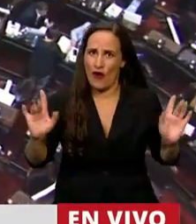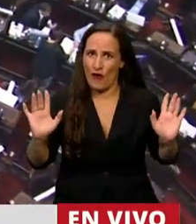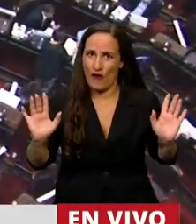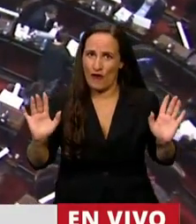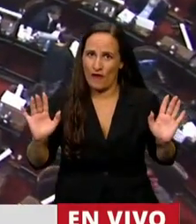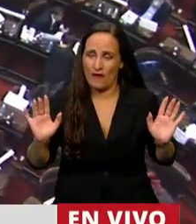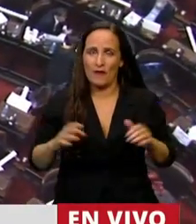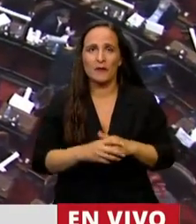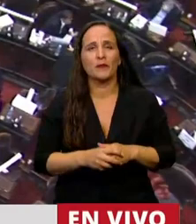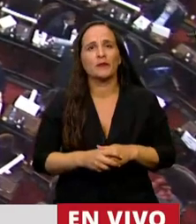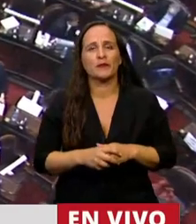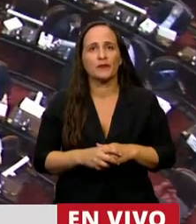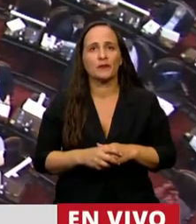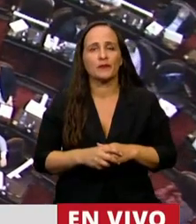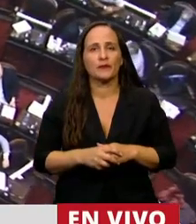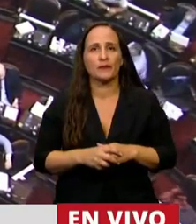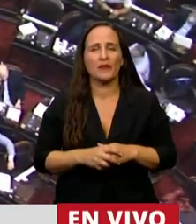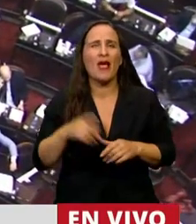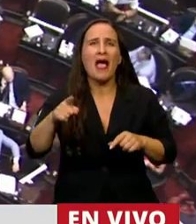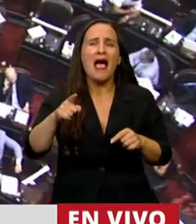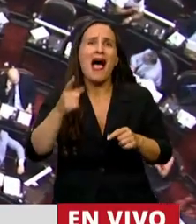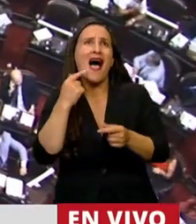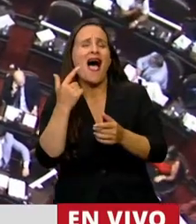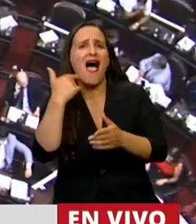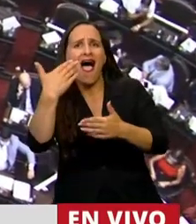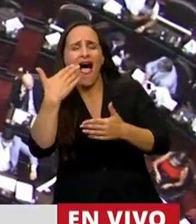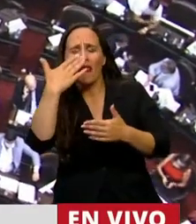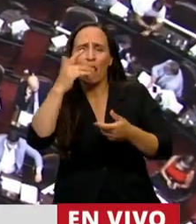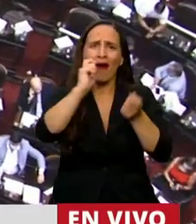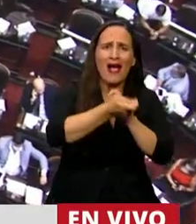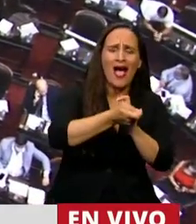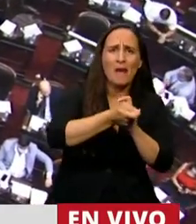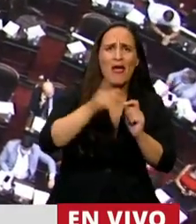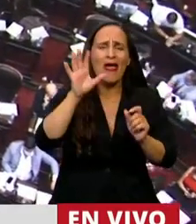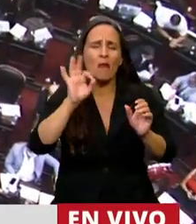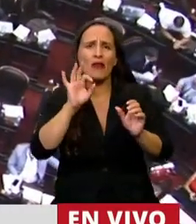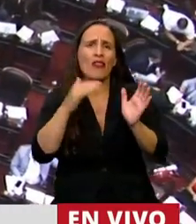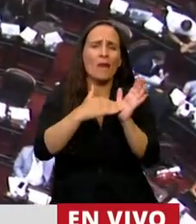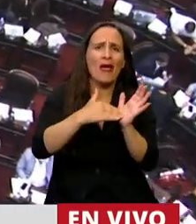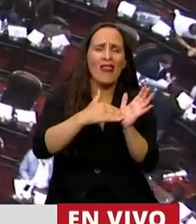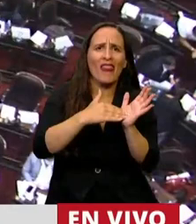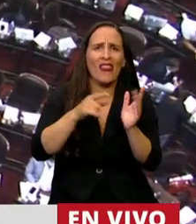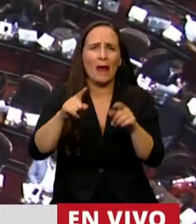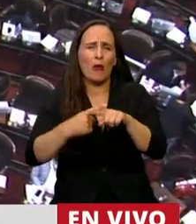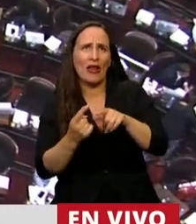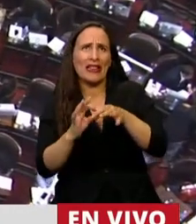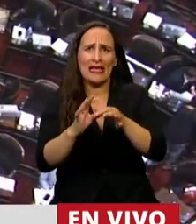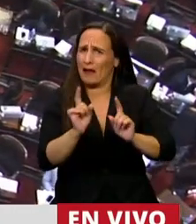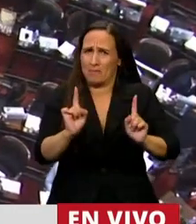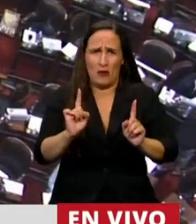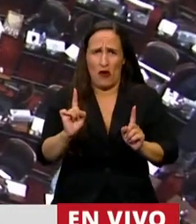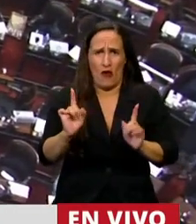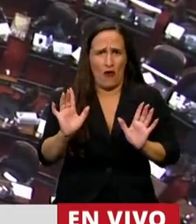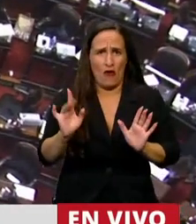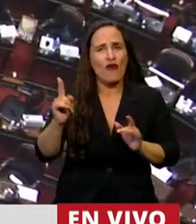política, cambiando de opinión, postura, hilado por conveniencias electorales. Nos iluminó para